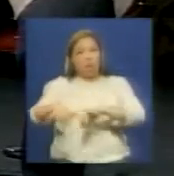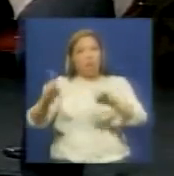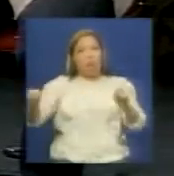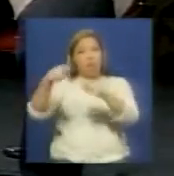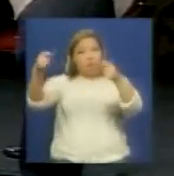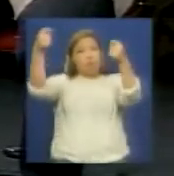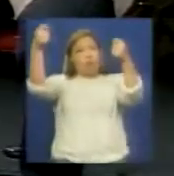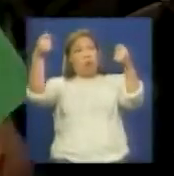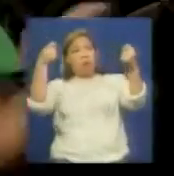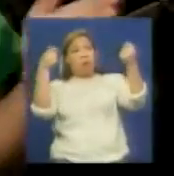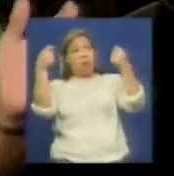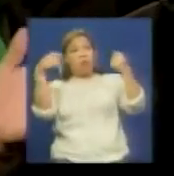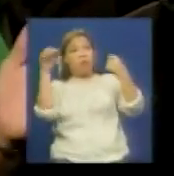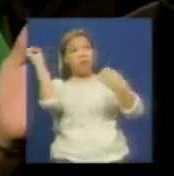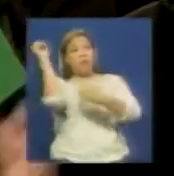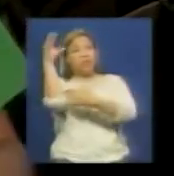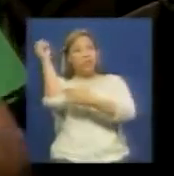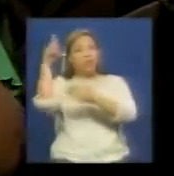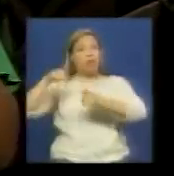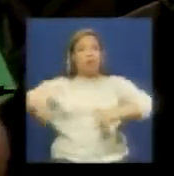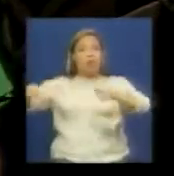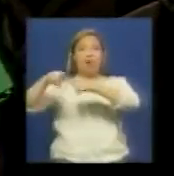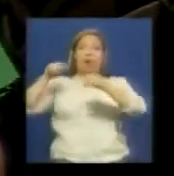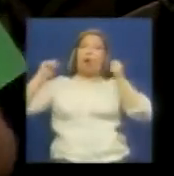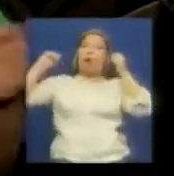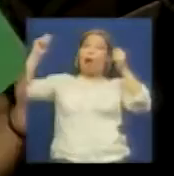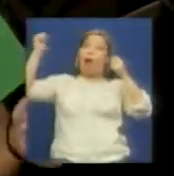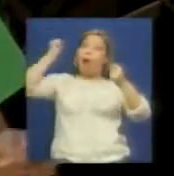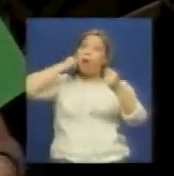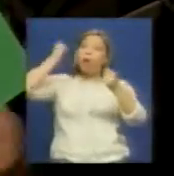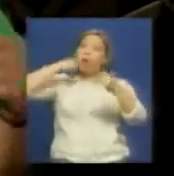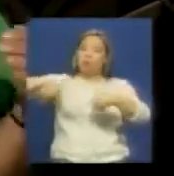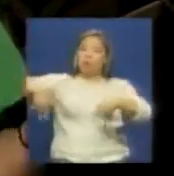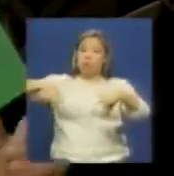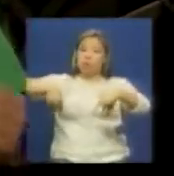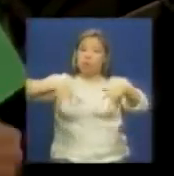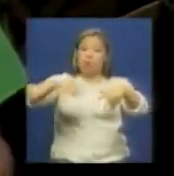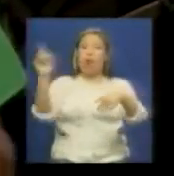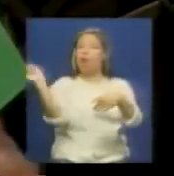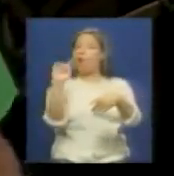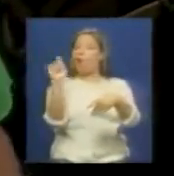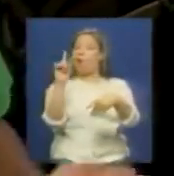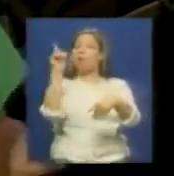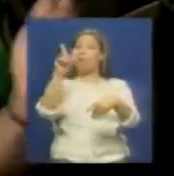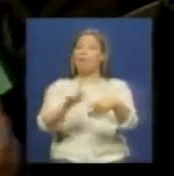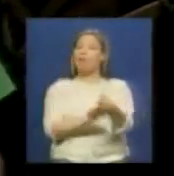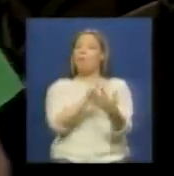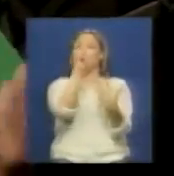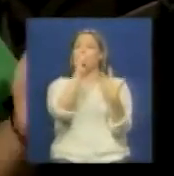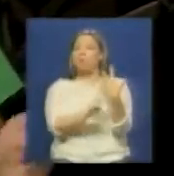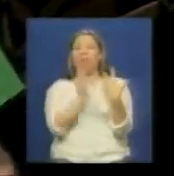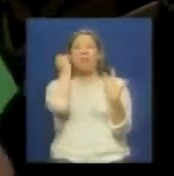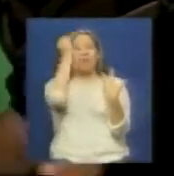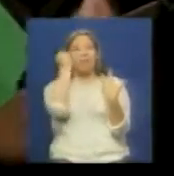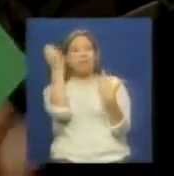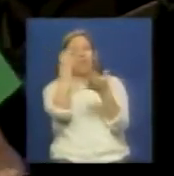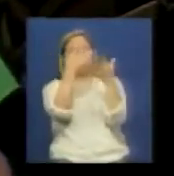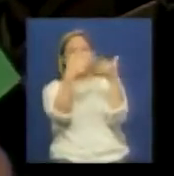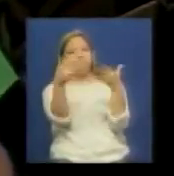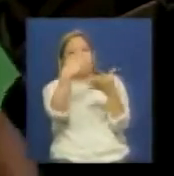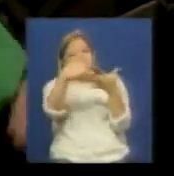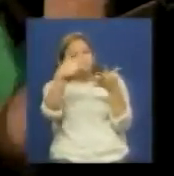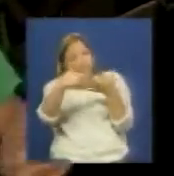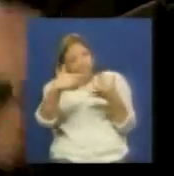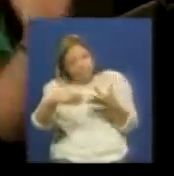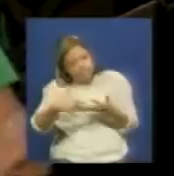sino que además tiene que ver eso que tú decías desde la base propuesta desde el encuentro además llamar a nuestros diputados a sus circuitos a los que los